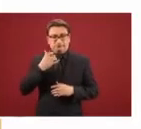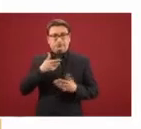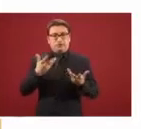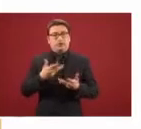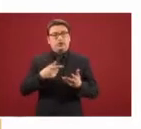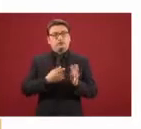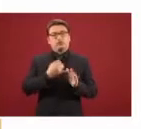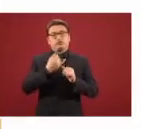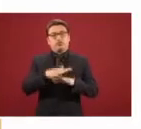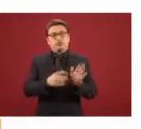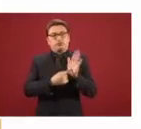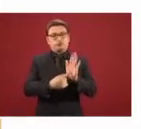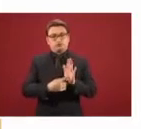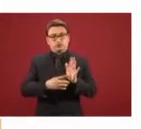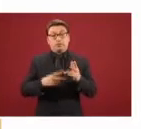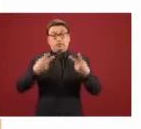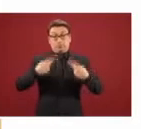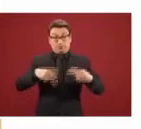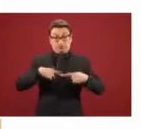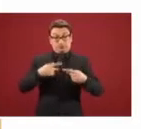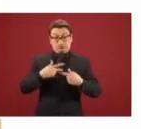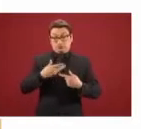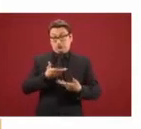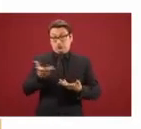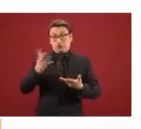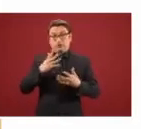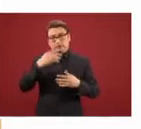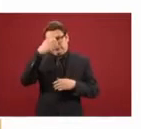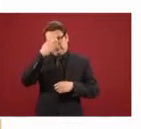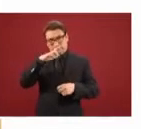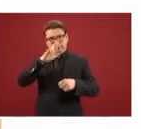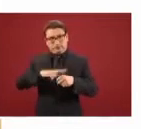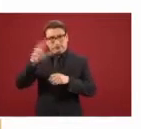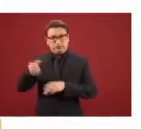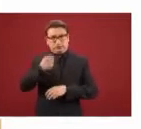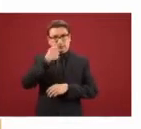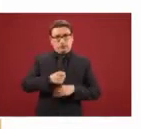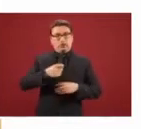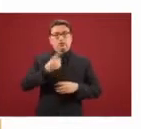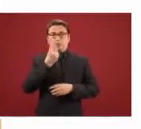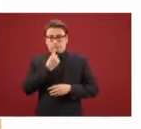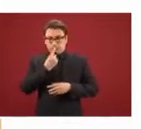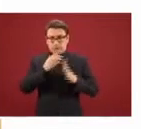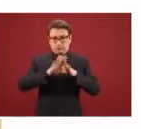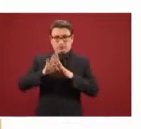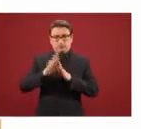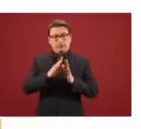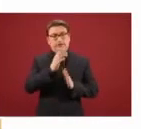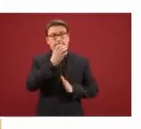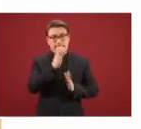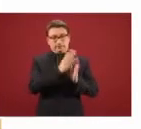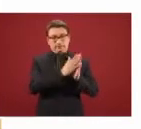podríamos informar que el total de personas presentadas extranjeras ante la autoridad migratoria entre enero y